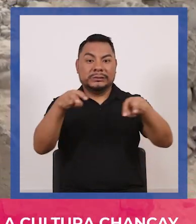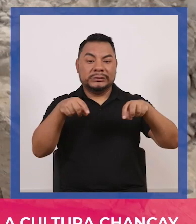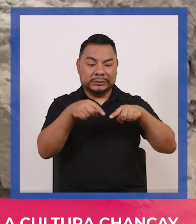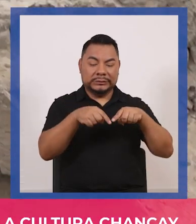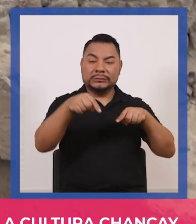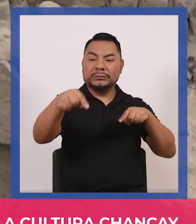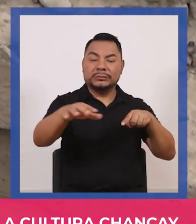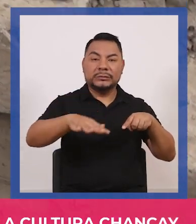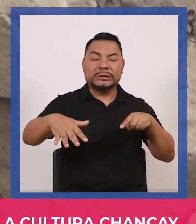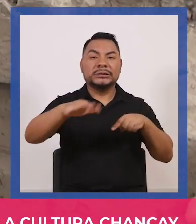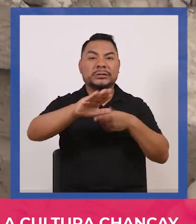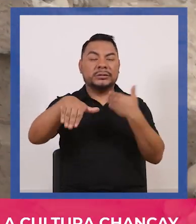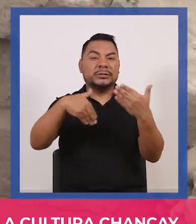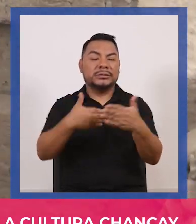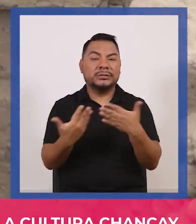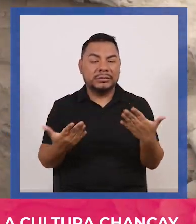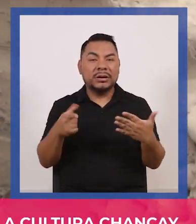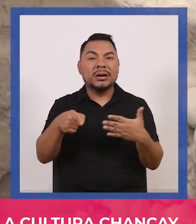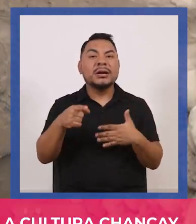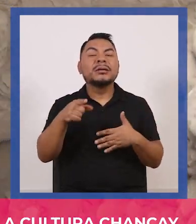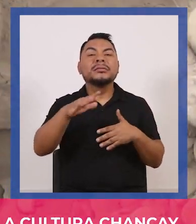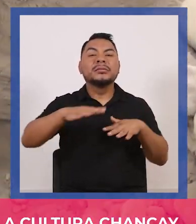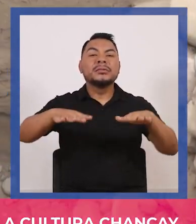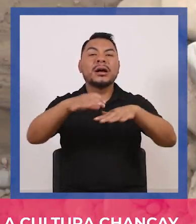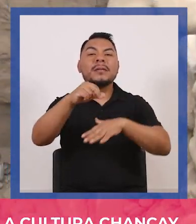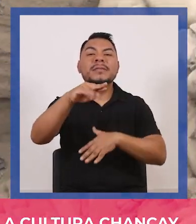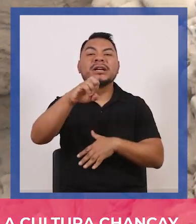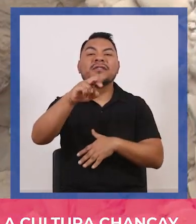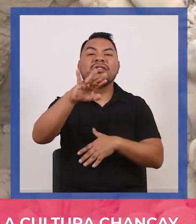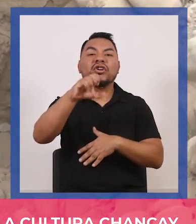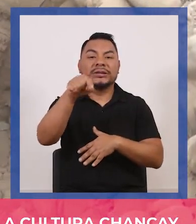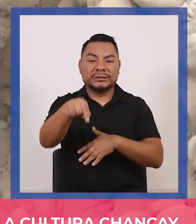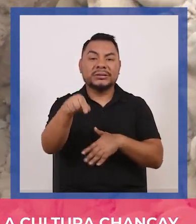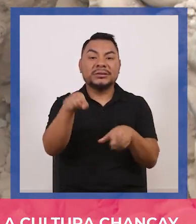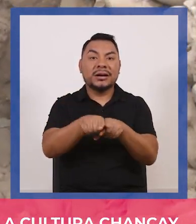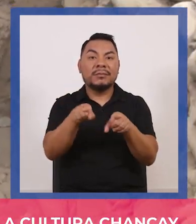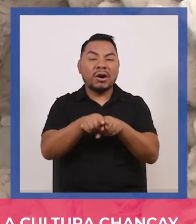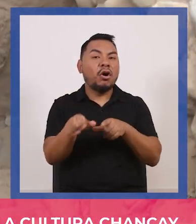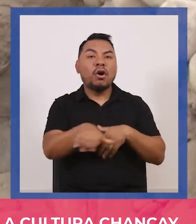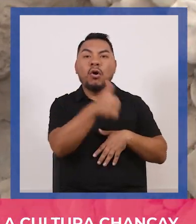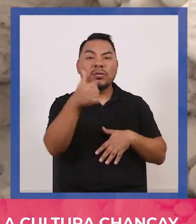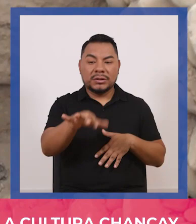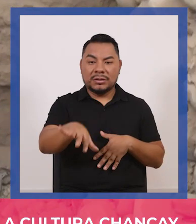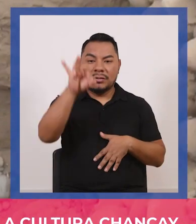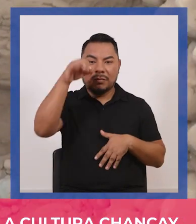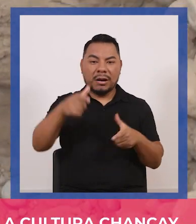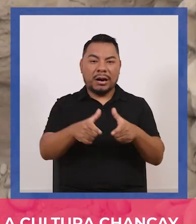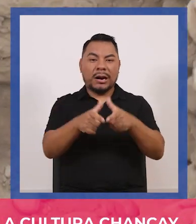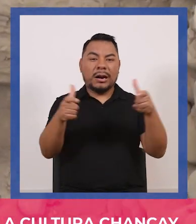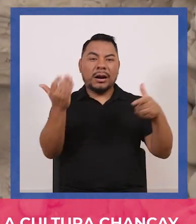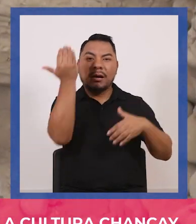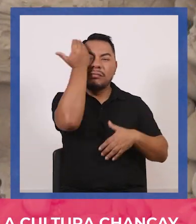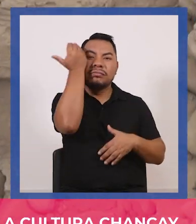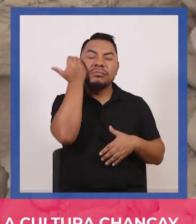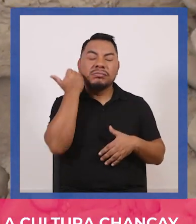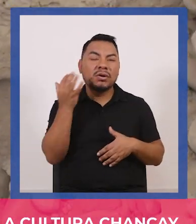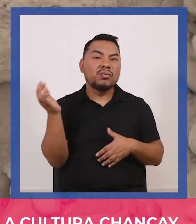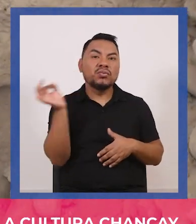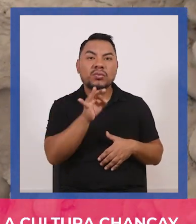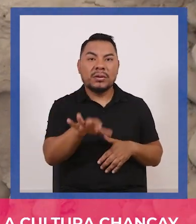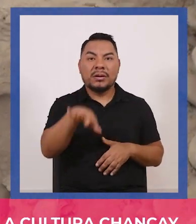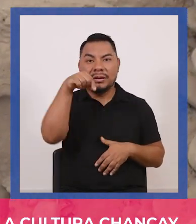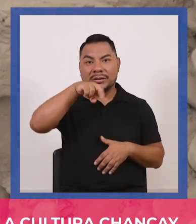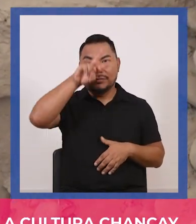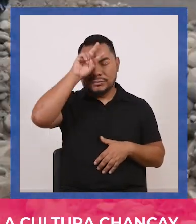Macatón en el centro ceremonial de Miraflores también se halló una chacana la más grande y antigua jamás